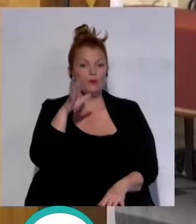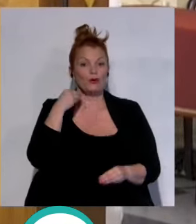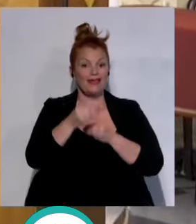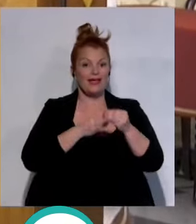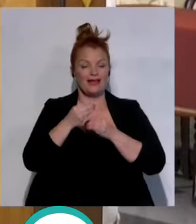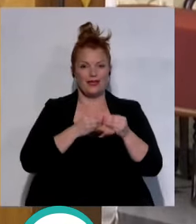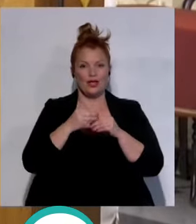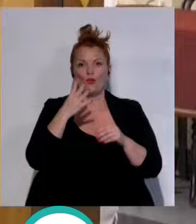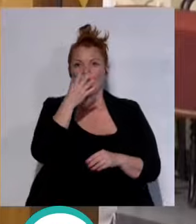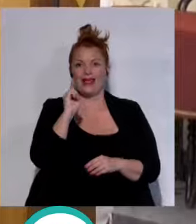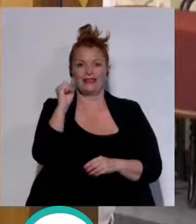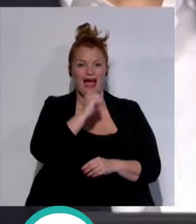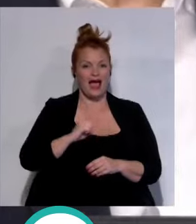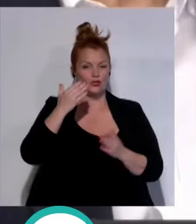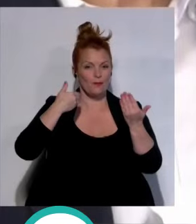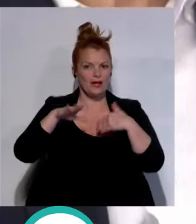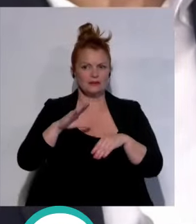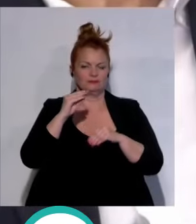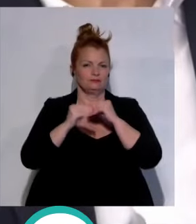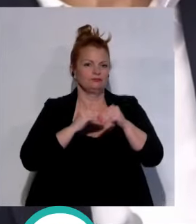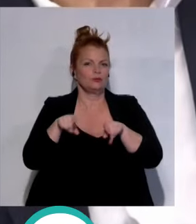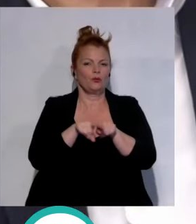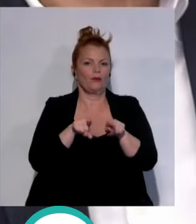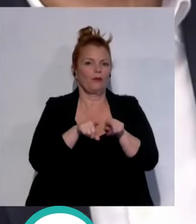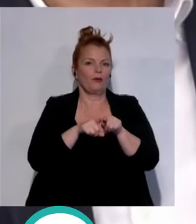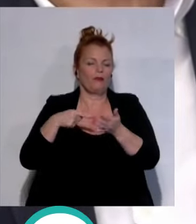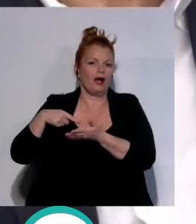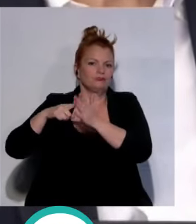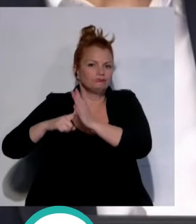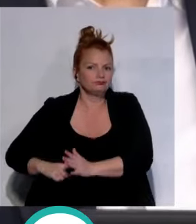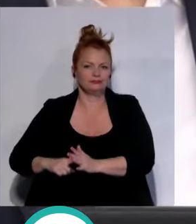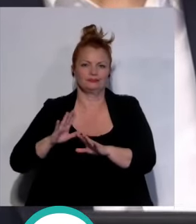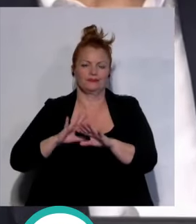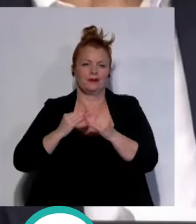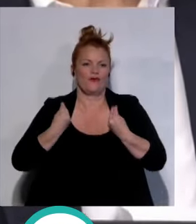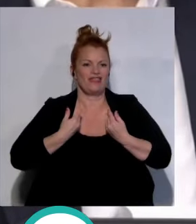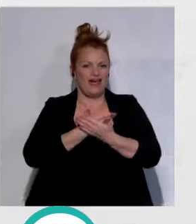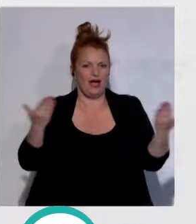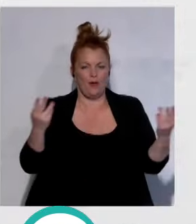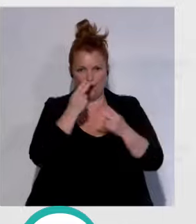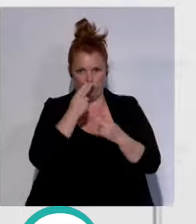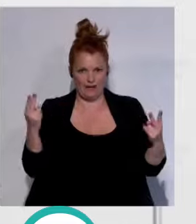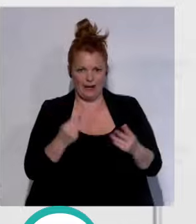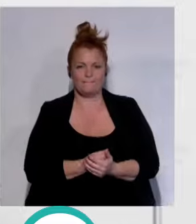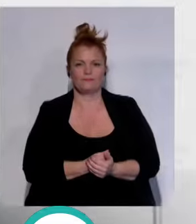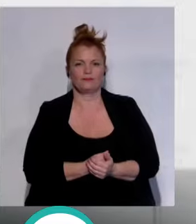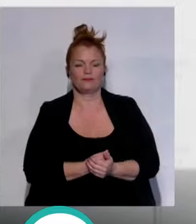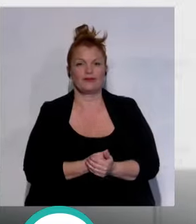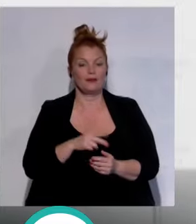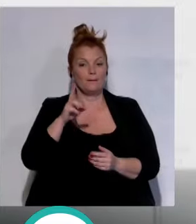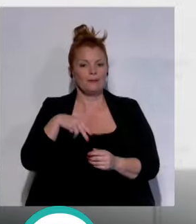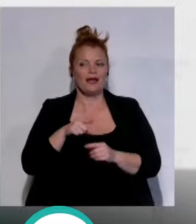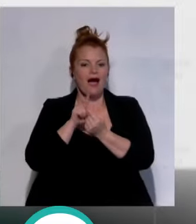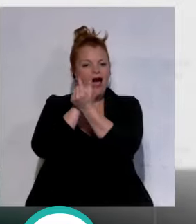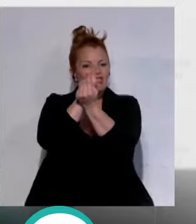cuatro décadas y media permanecían relegadas en una posición secundaria en la vida pública. Es acercar la importancia